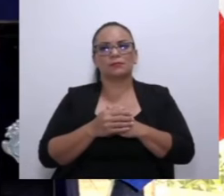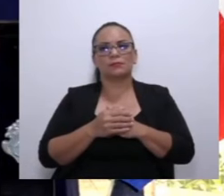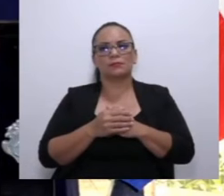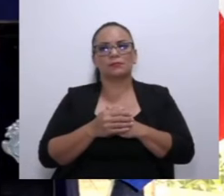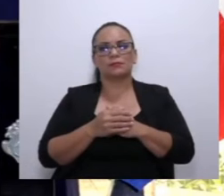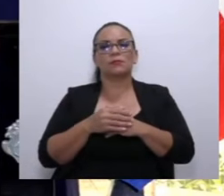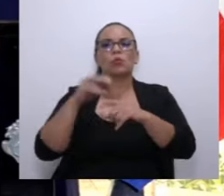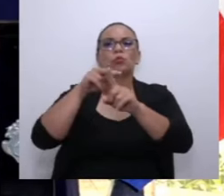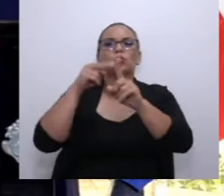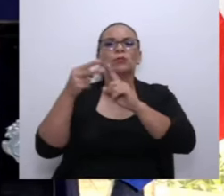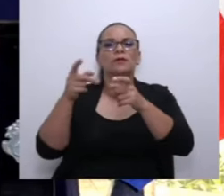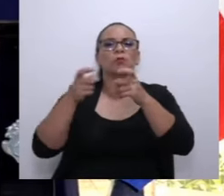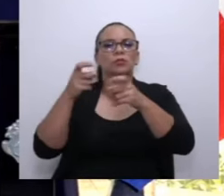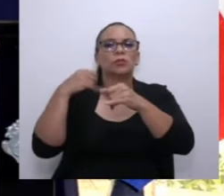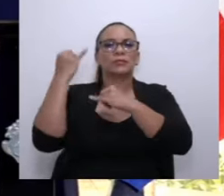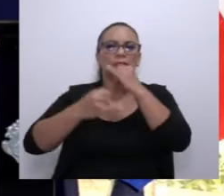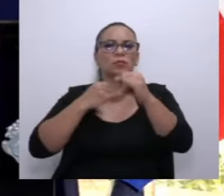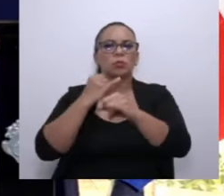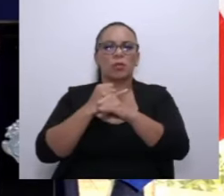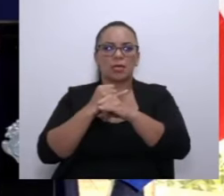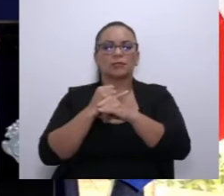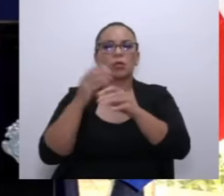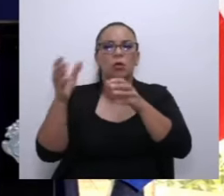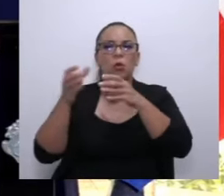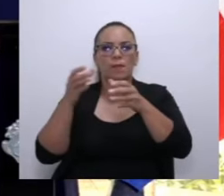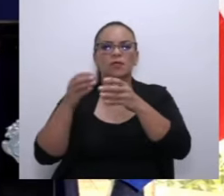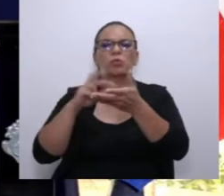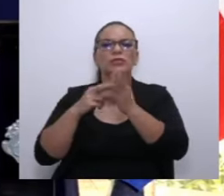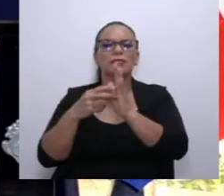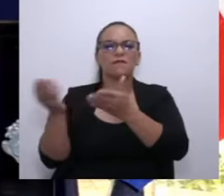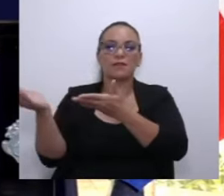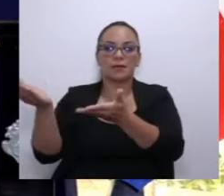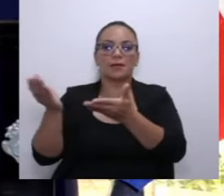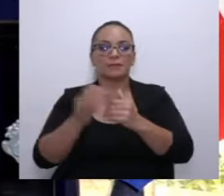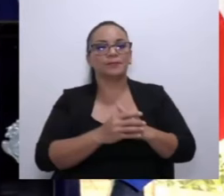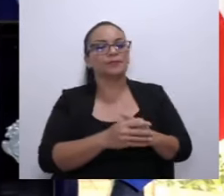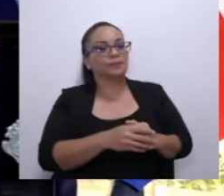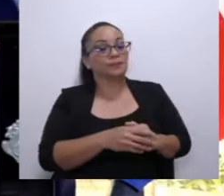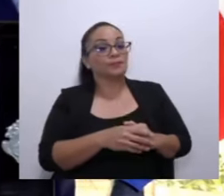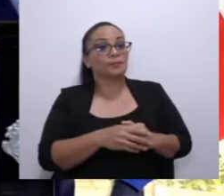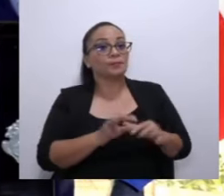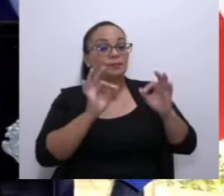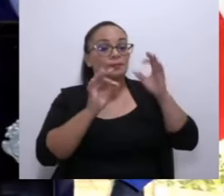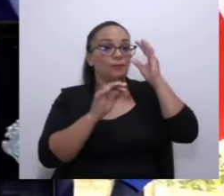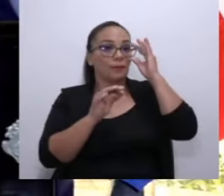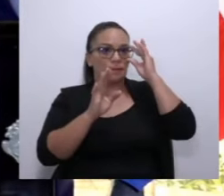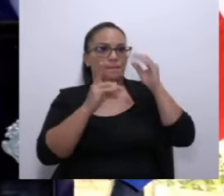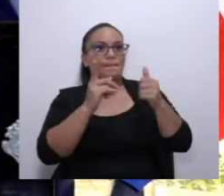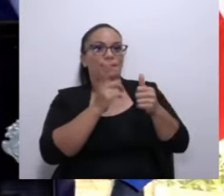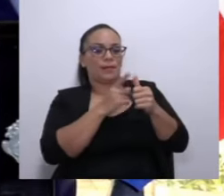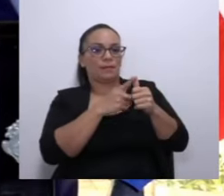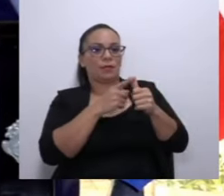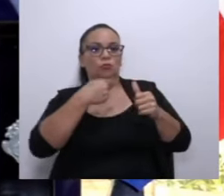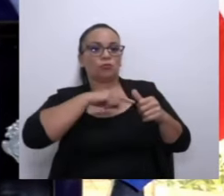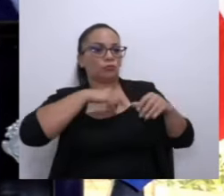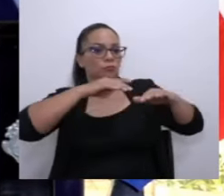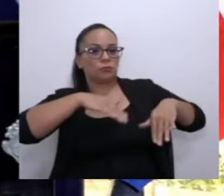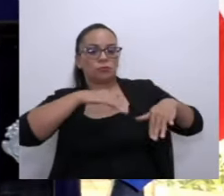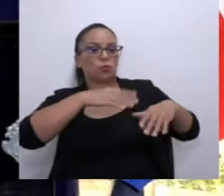regulaciones internacionales del comercio, qué significa eso. Sí, en primer lugar no hemos recibido